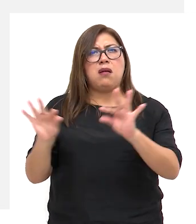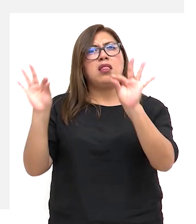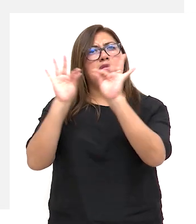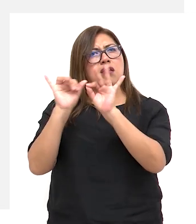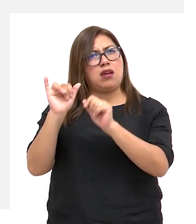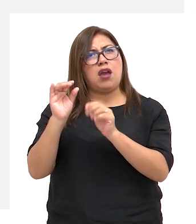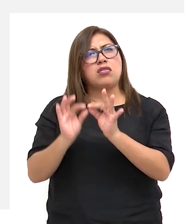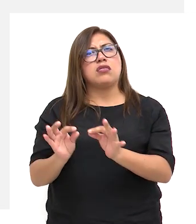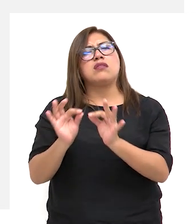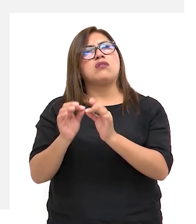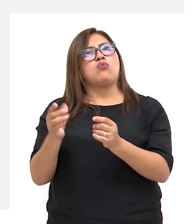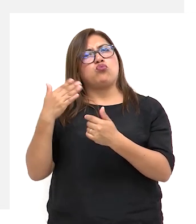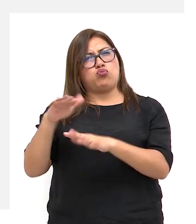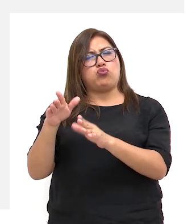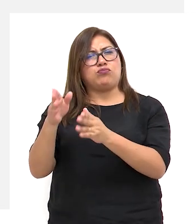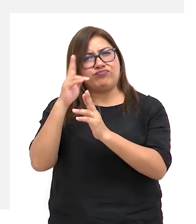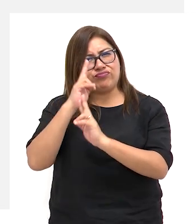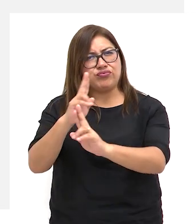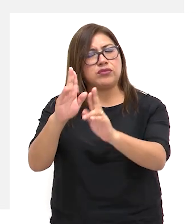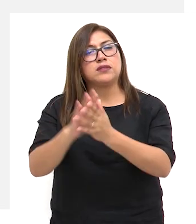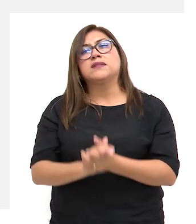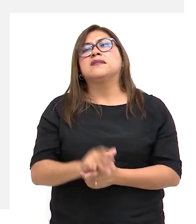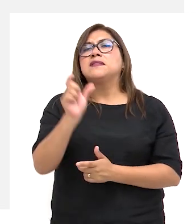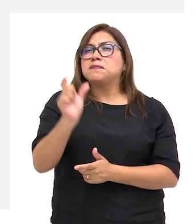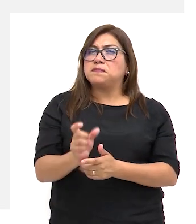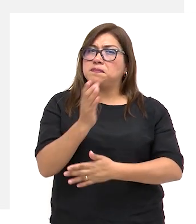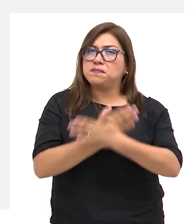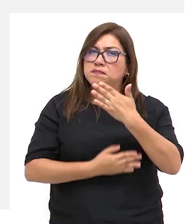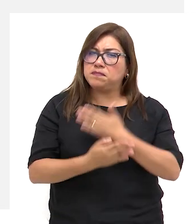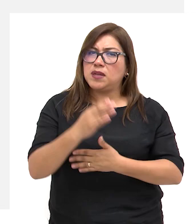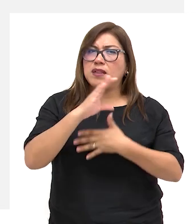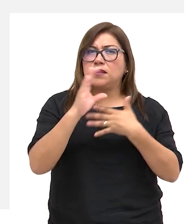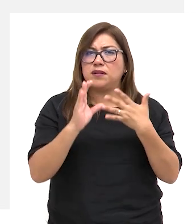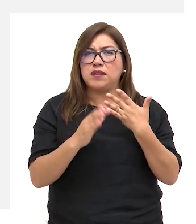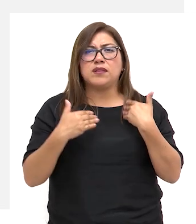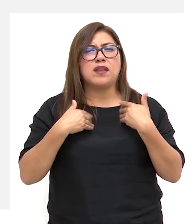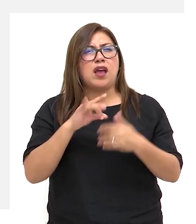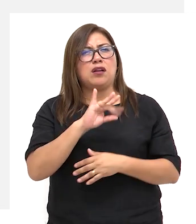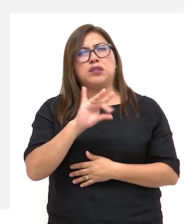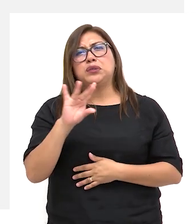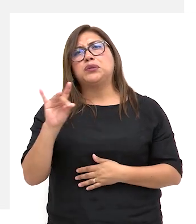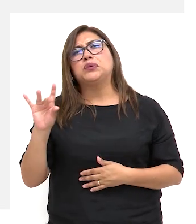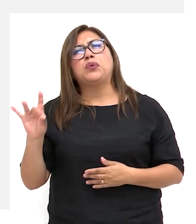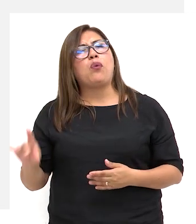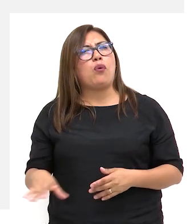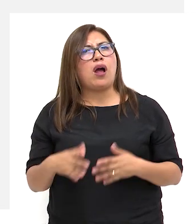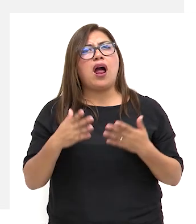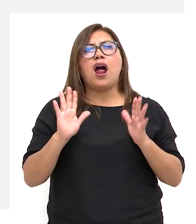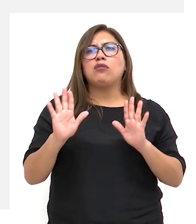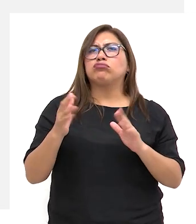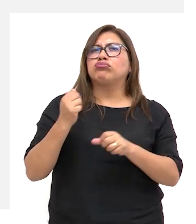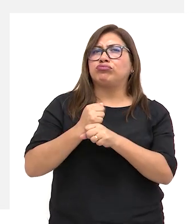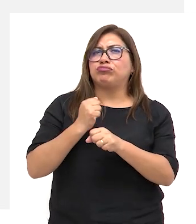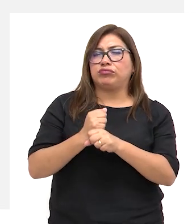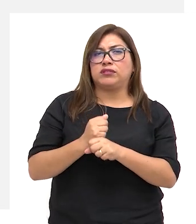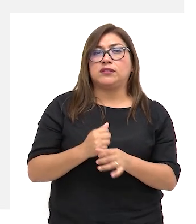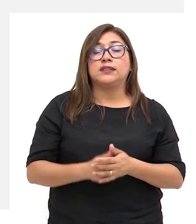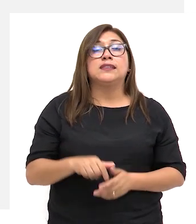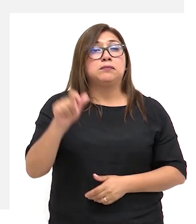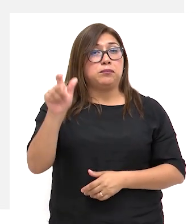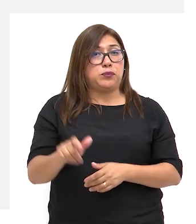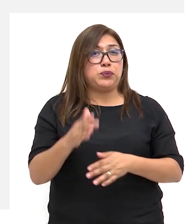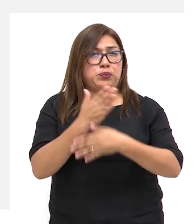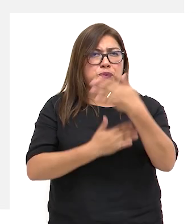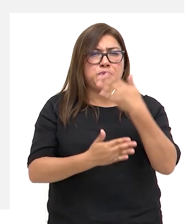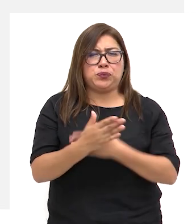dignidad. Las personas con discapacidad se caracterizan por una diversidad funcional. Las personas